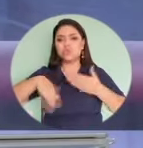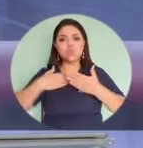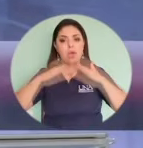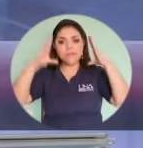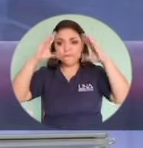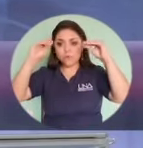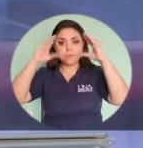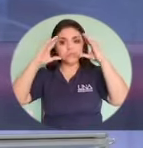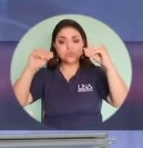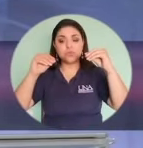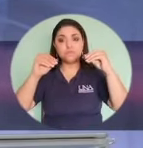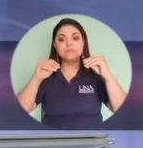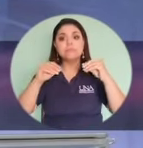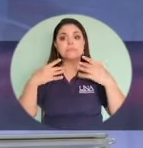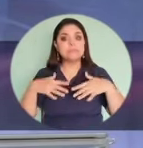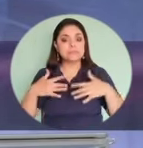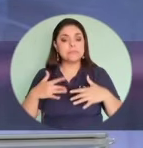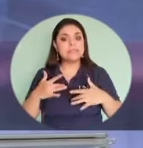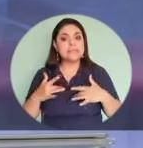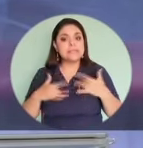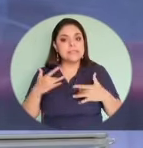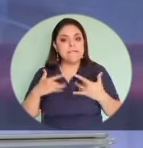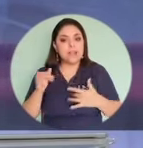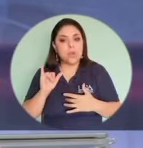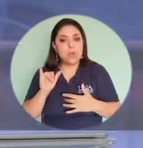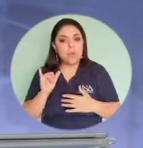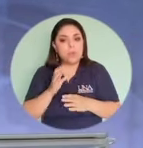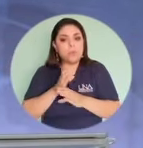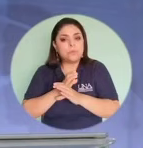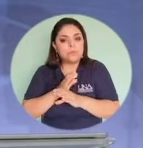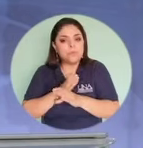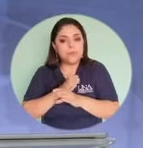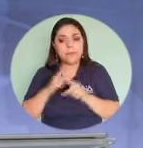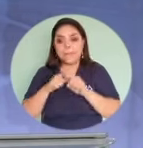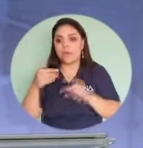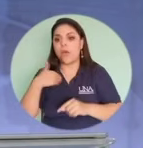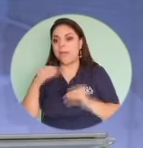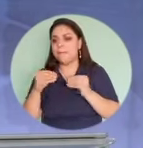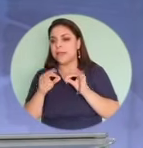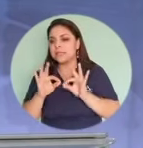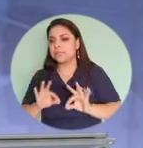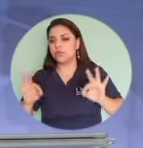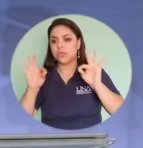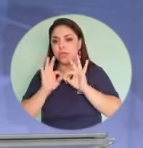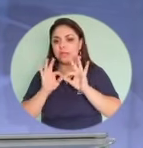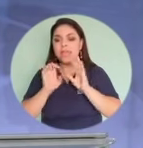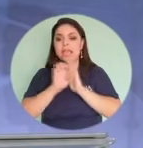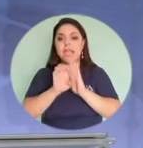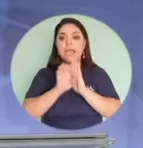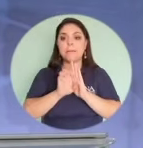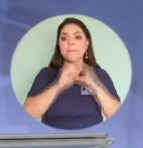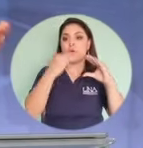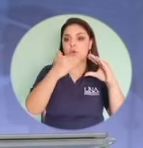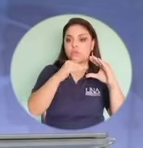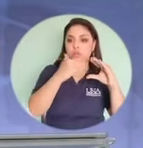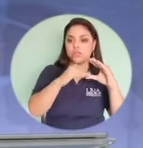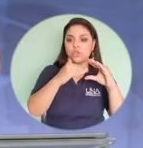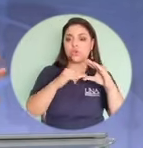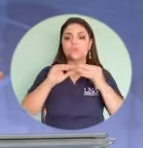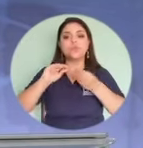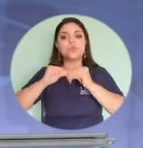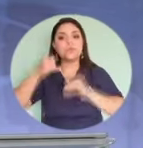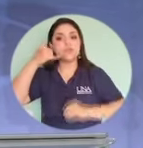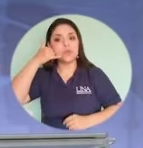son, todos los datos son sensibles, pero hay algunos que son fundamentales, ¿verdad? El correo electrónico, el número de